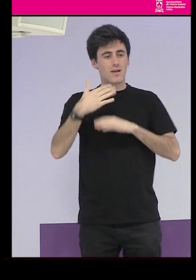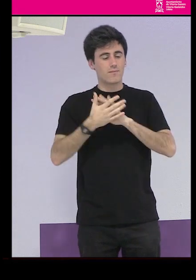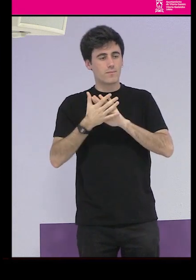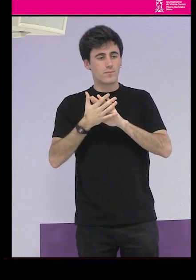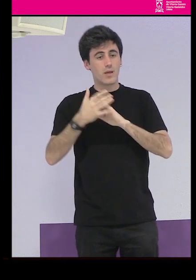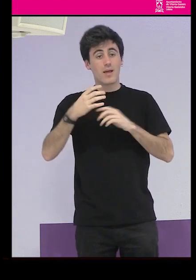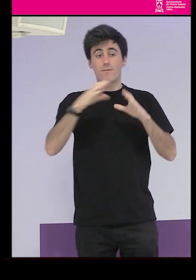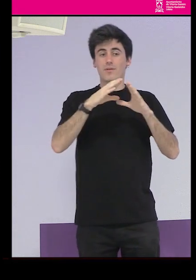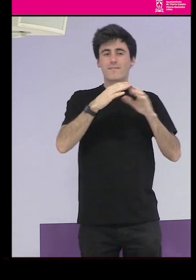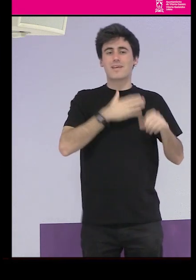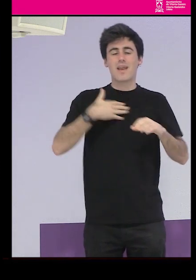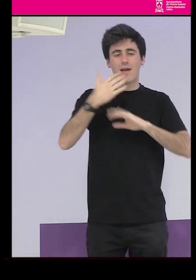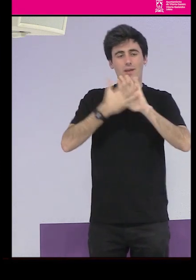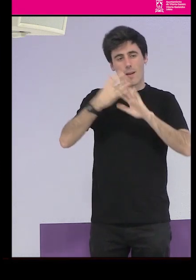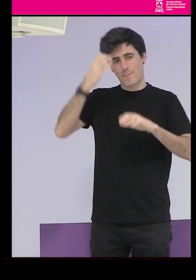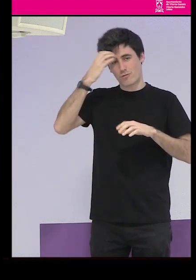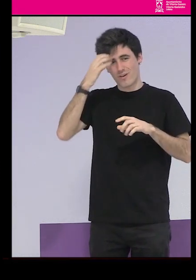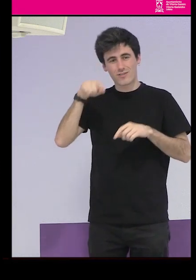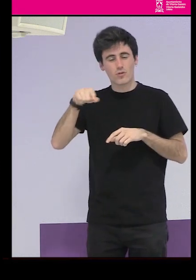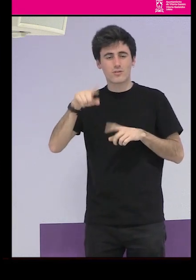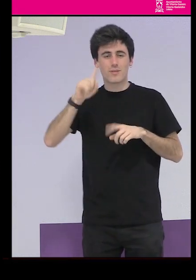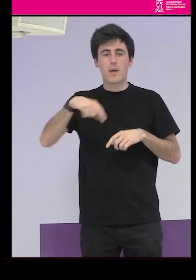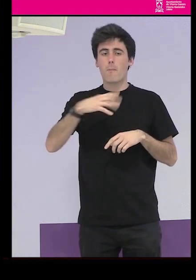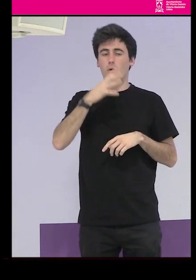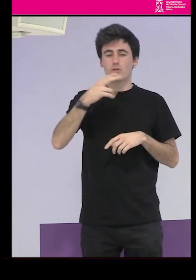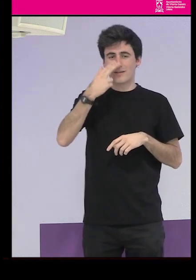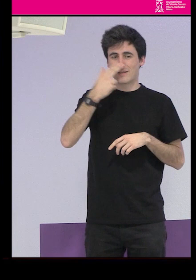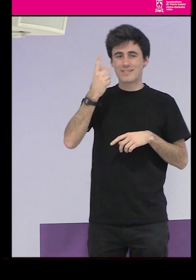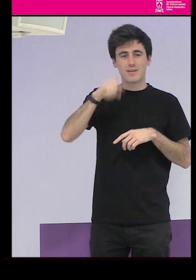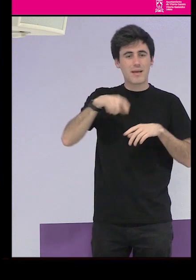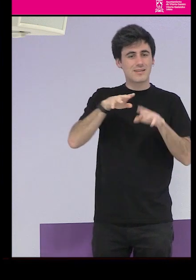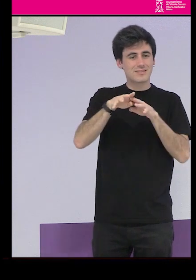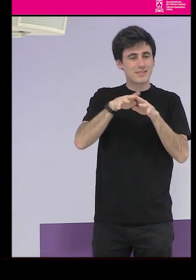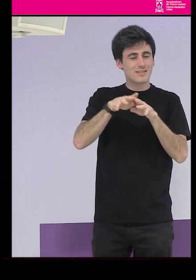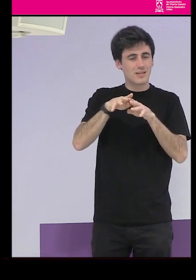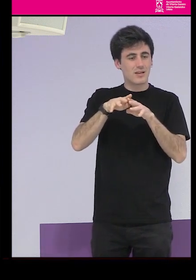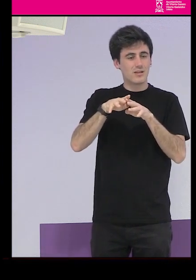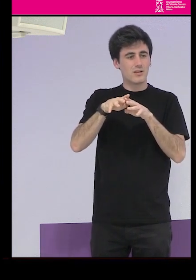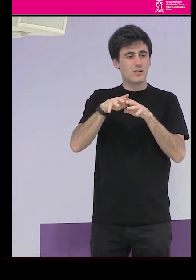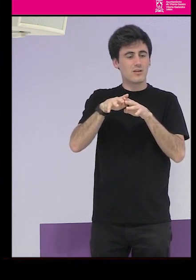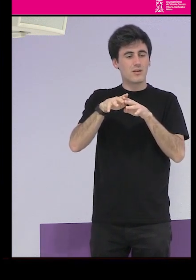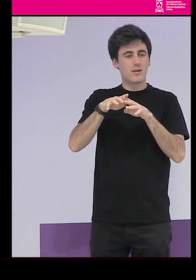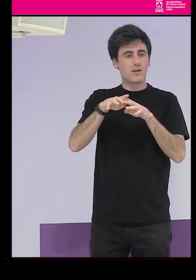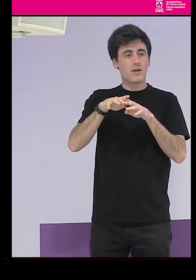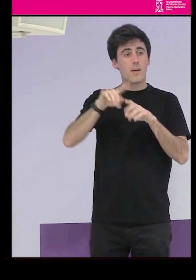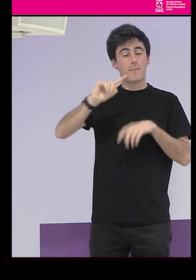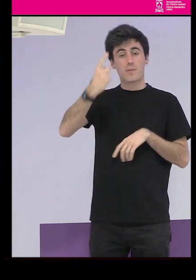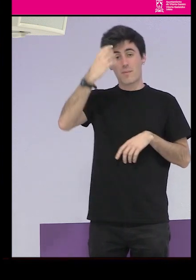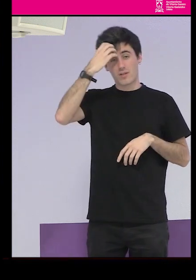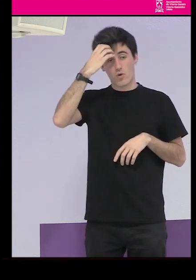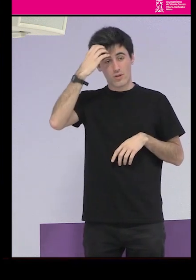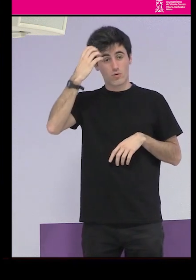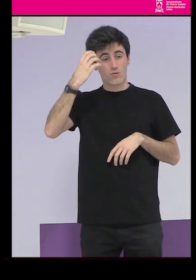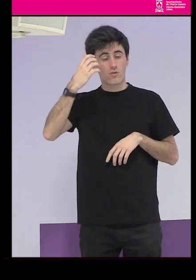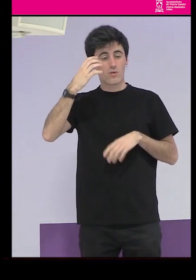es importante recordar que ha sido motivo de interés y motivo de críticas por las feministas siempre lo fue el primer patronato que